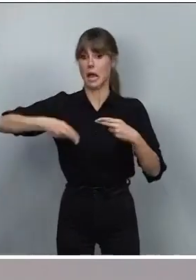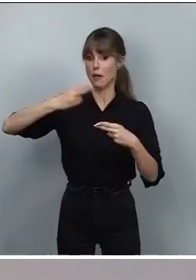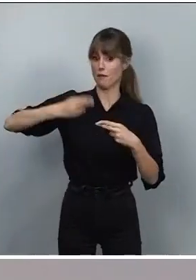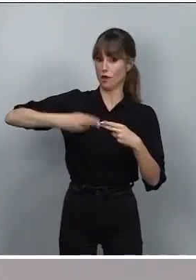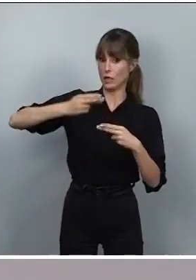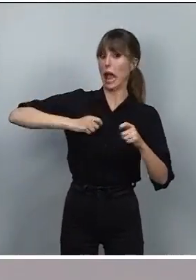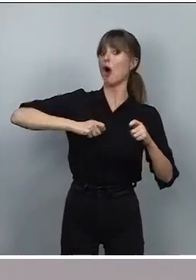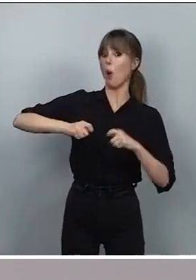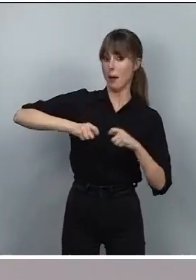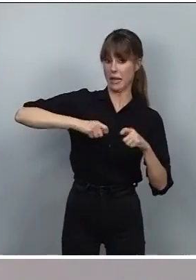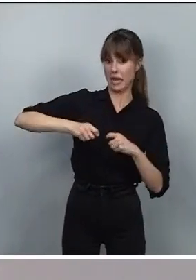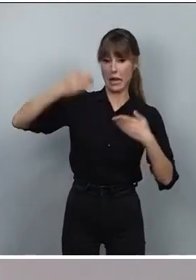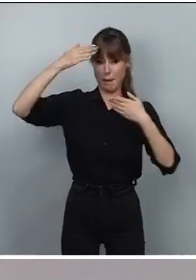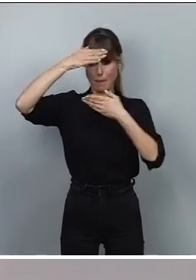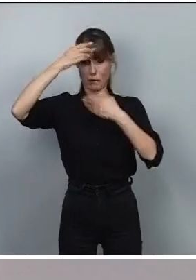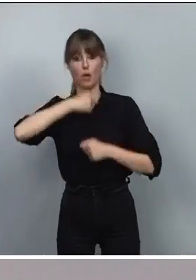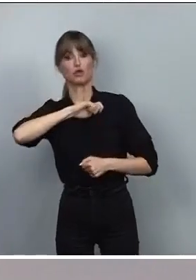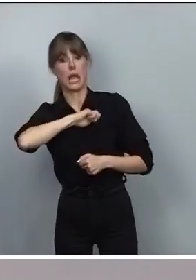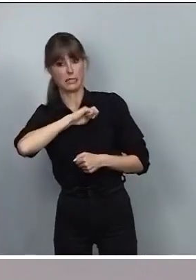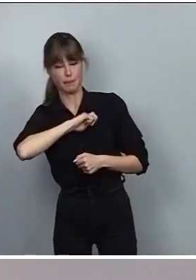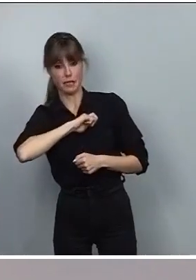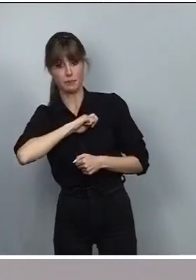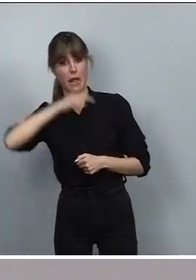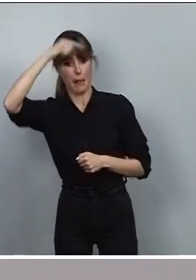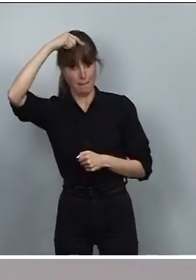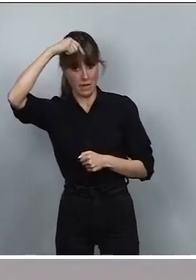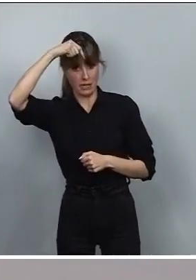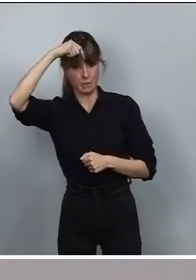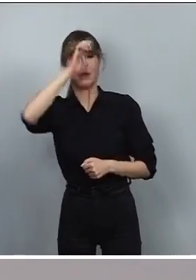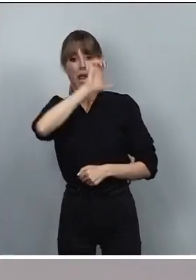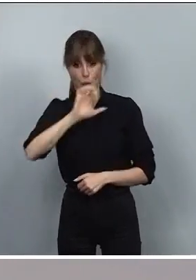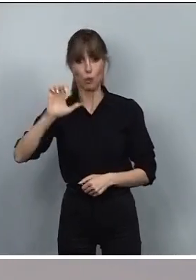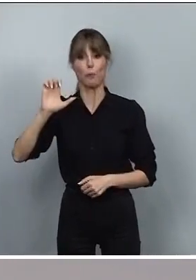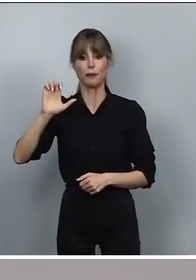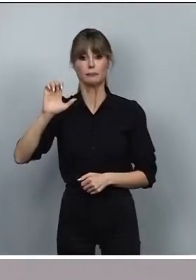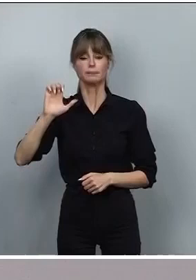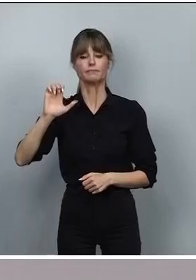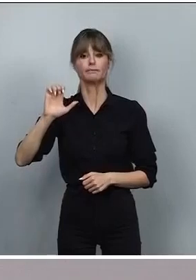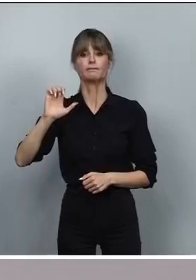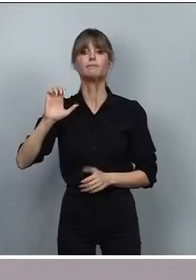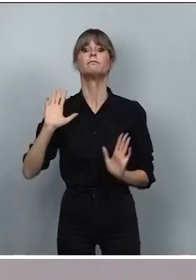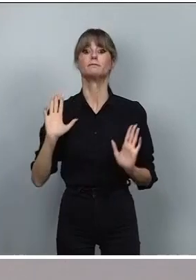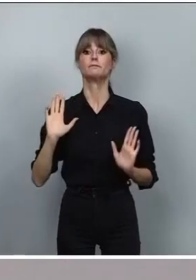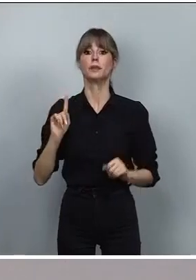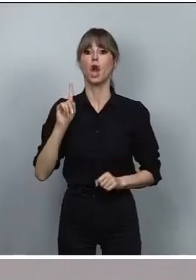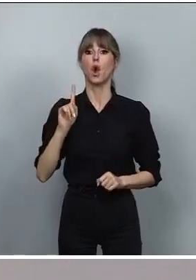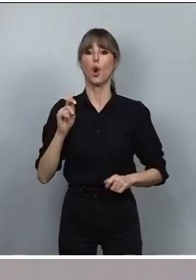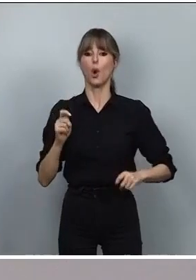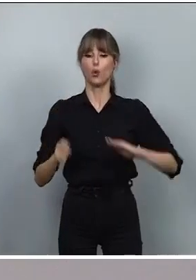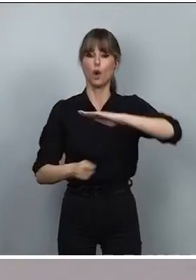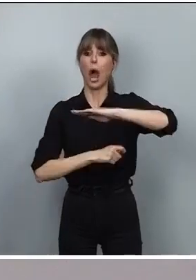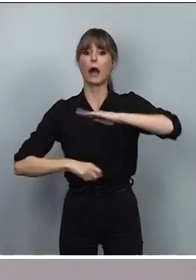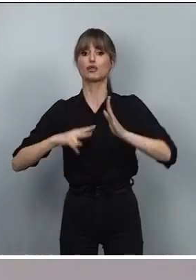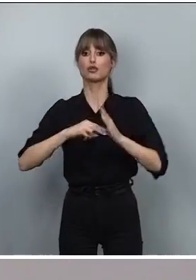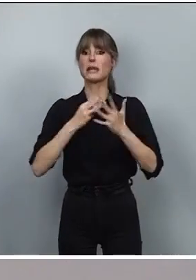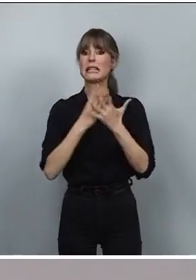la aduana comercial de Marruecos con España en Melilla, en Europa, fue en 1 de agosto de 2018 cuando